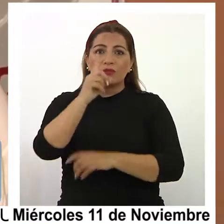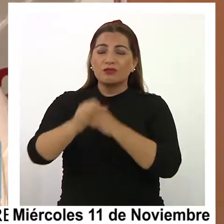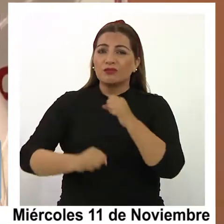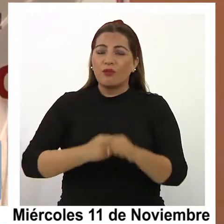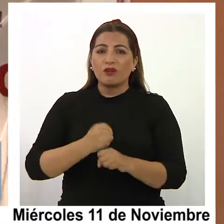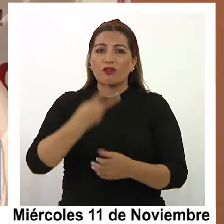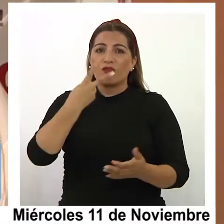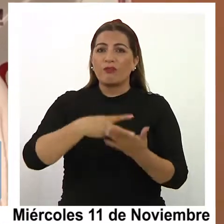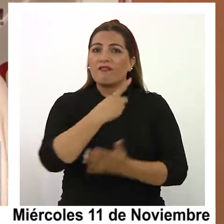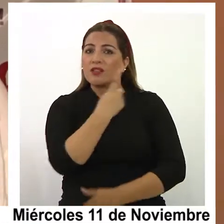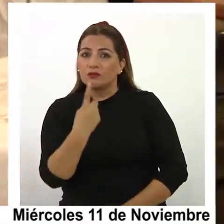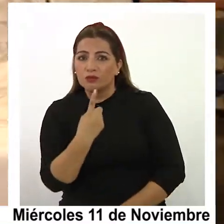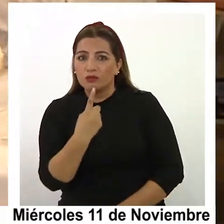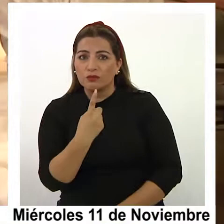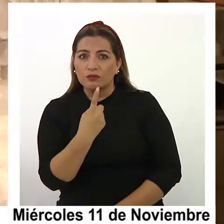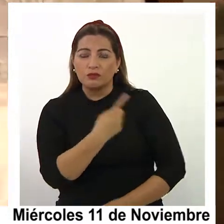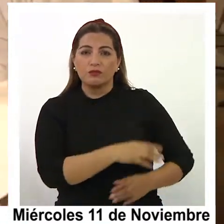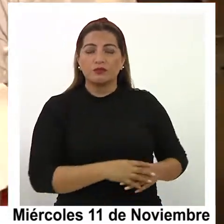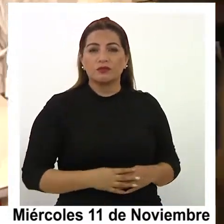2021,